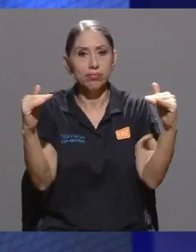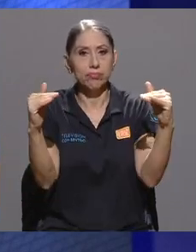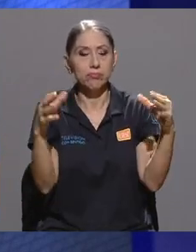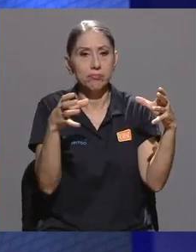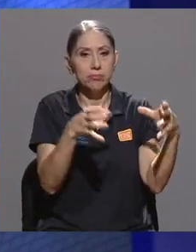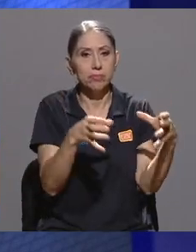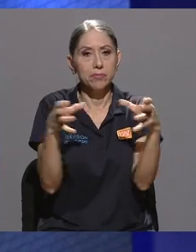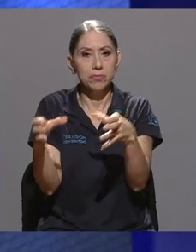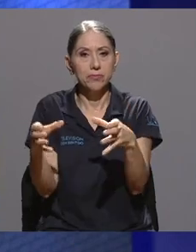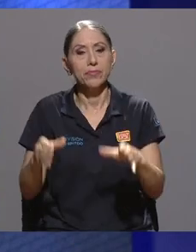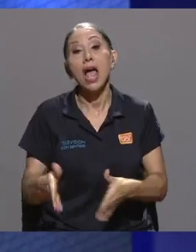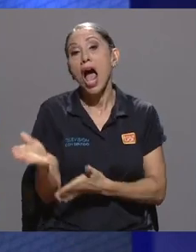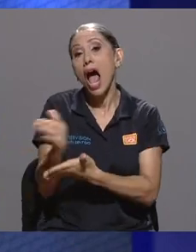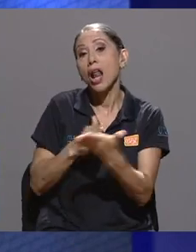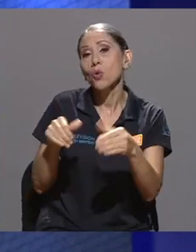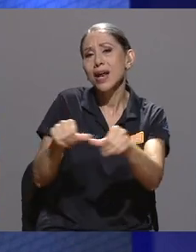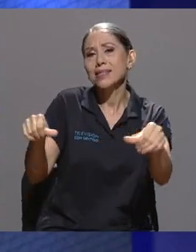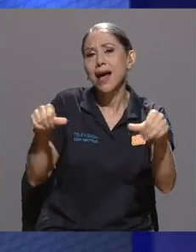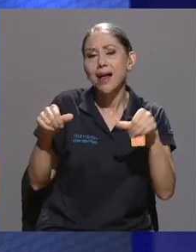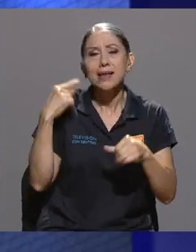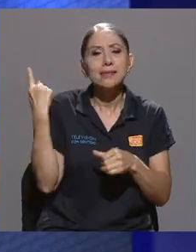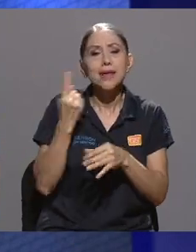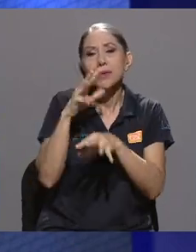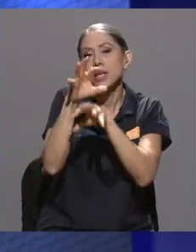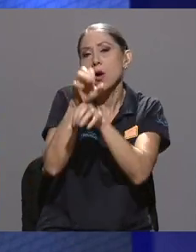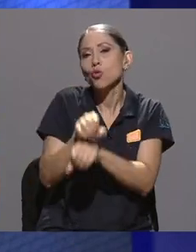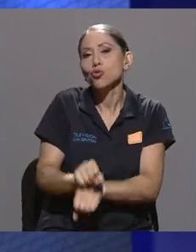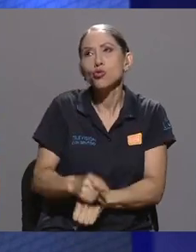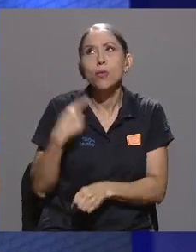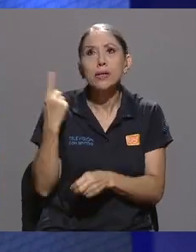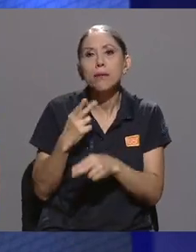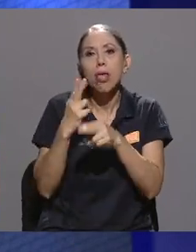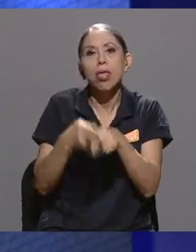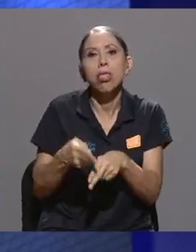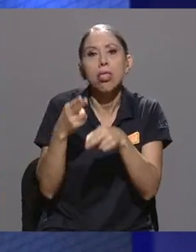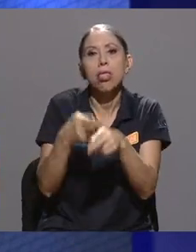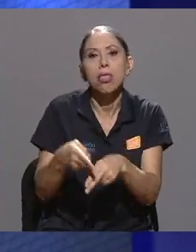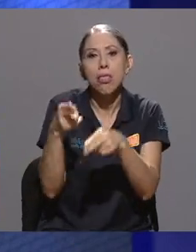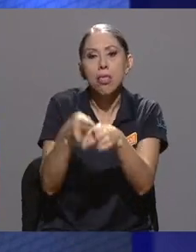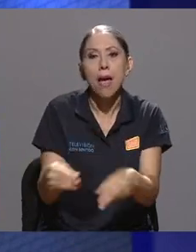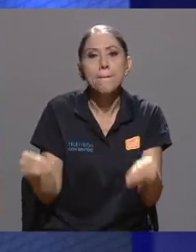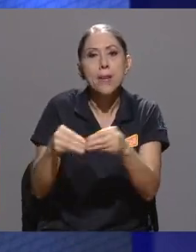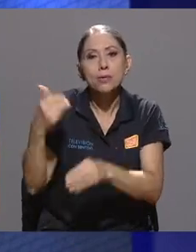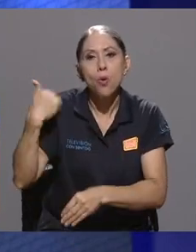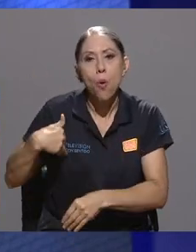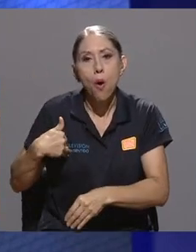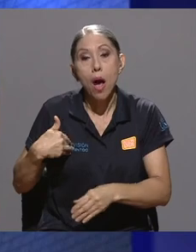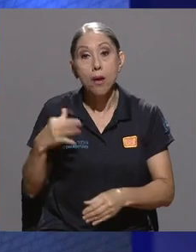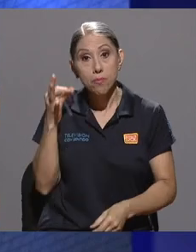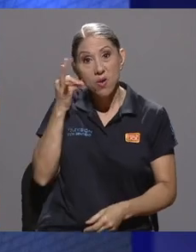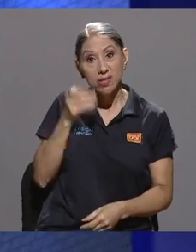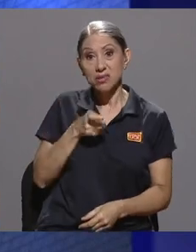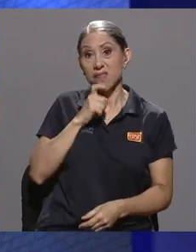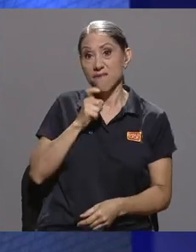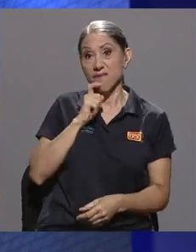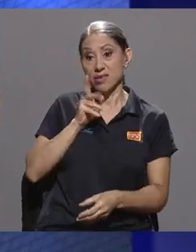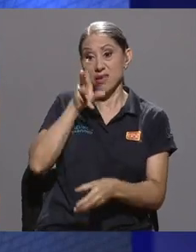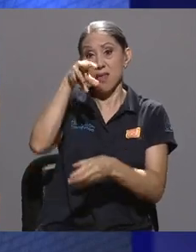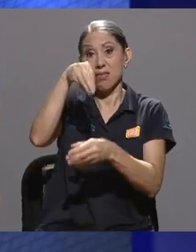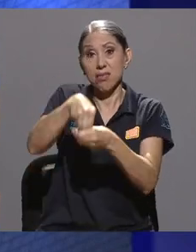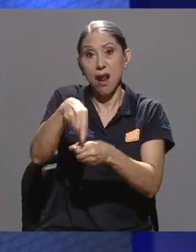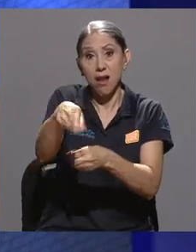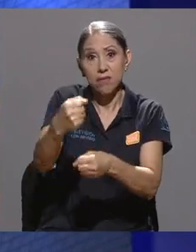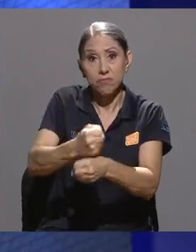se acostumbra, ¿verdad?, que sean mayor hombres. Entonces, tal vez para algunas mujeres es más difícil entrar a esos puestos de trabajo.